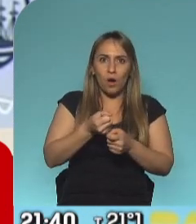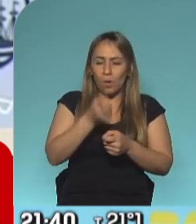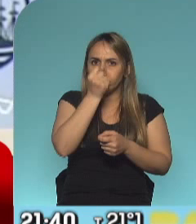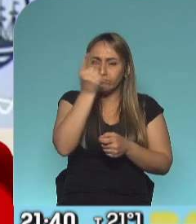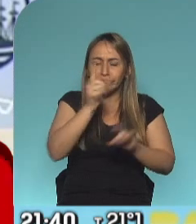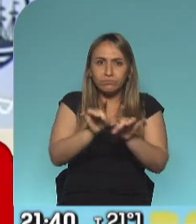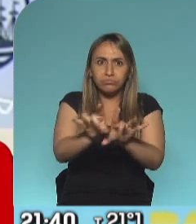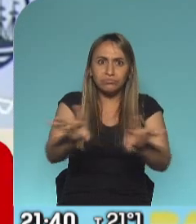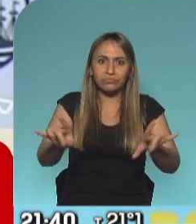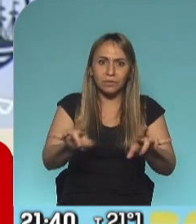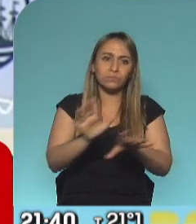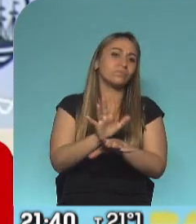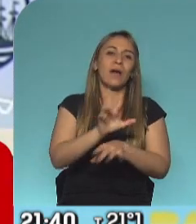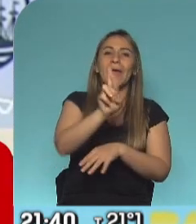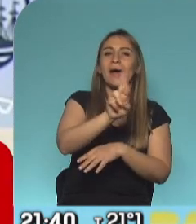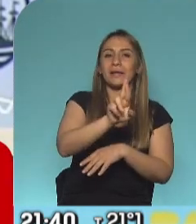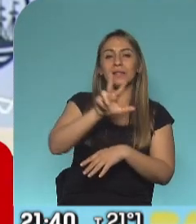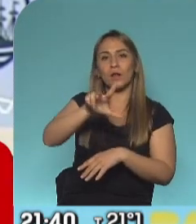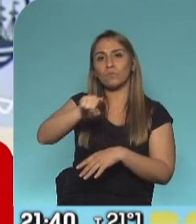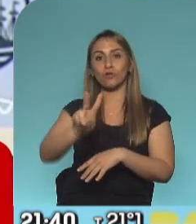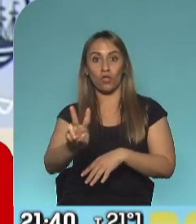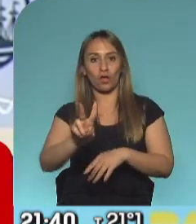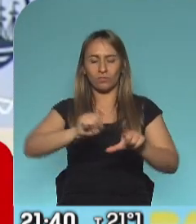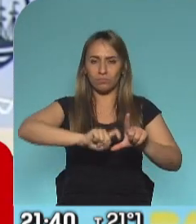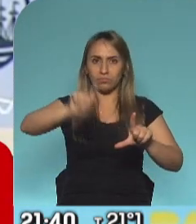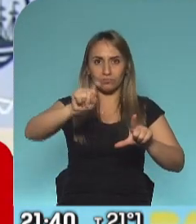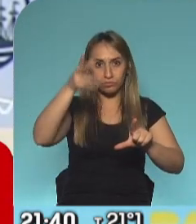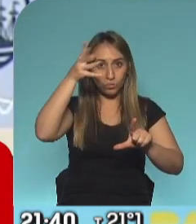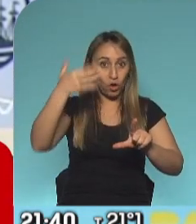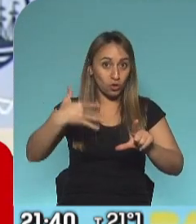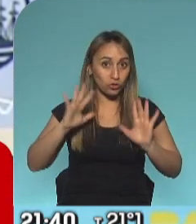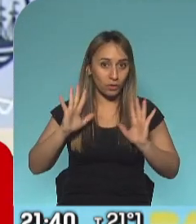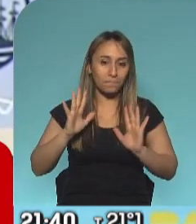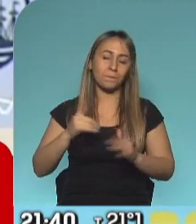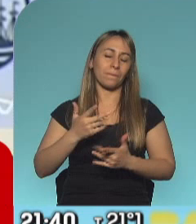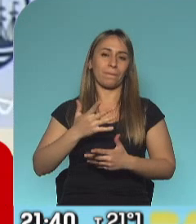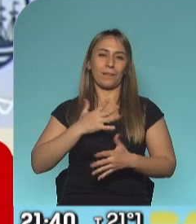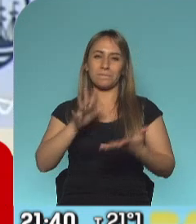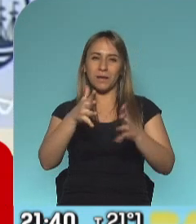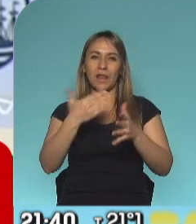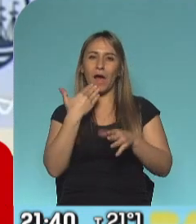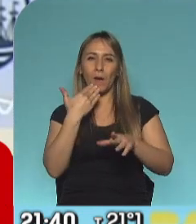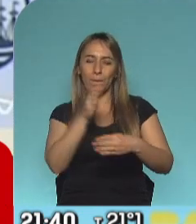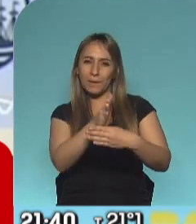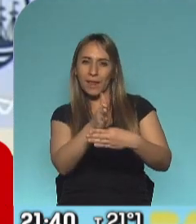2.2. Y eso, como es una ecuación que es exponencial, nos llevaba para mediados de abril,